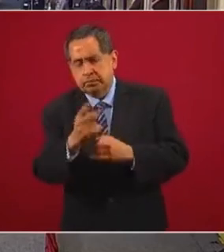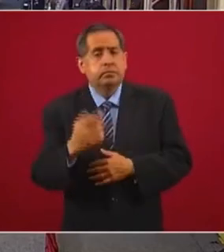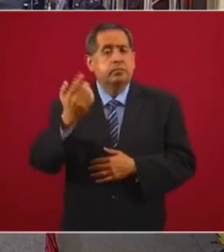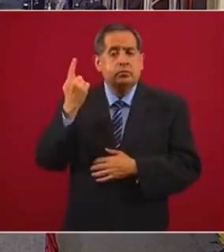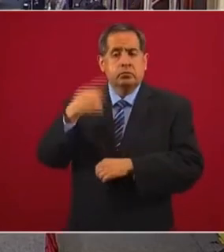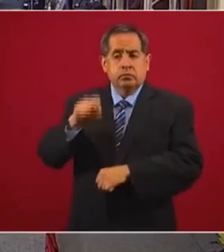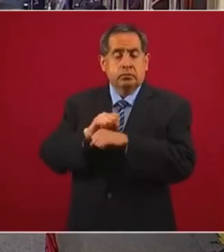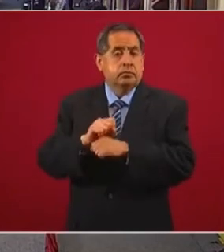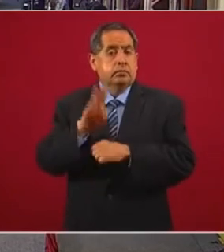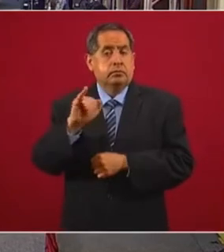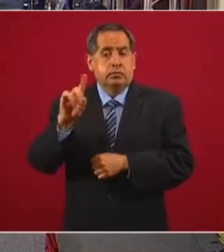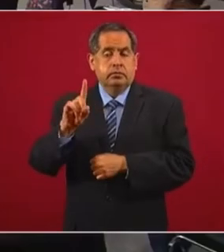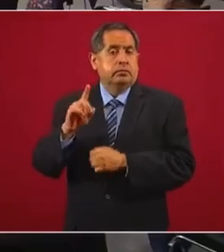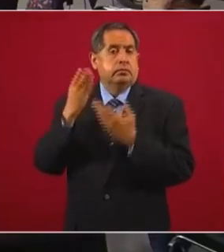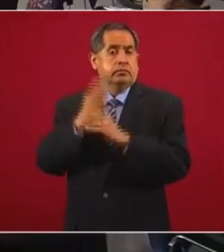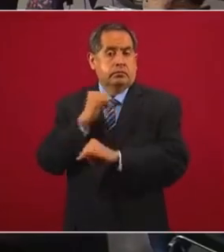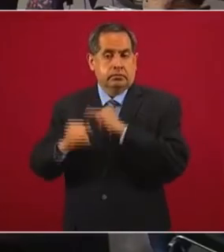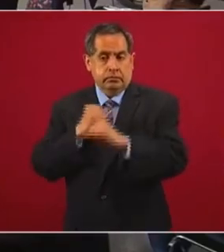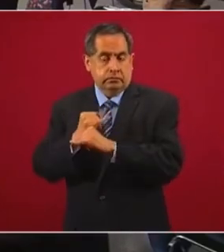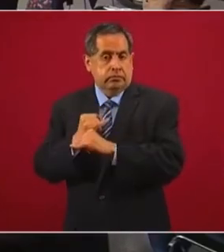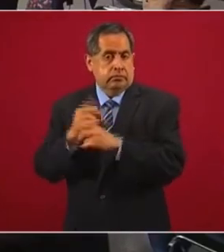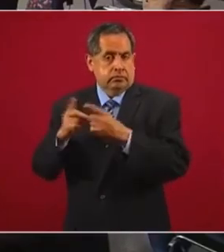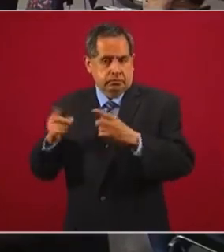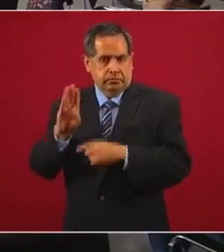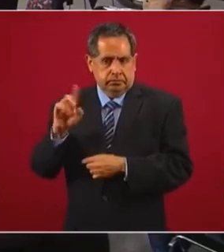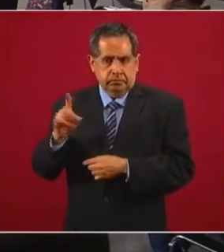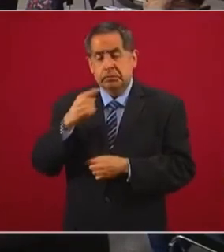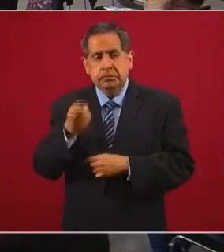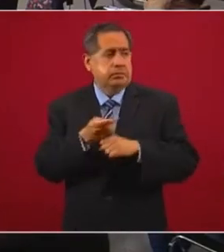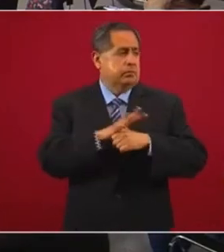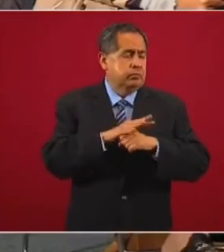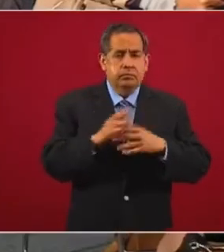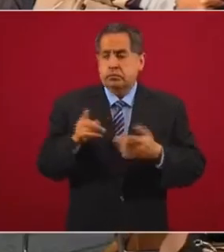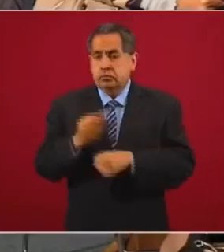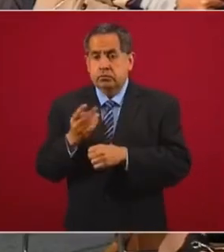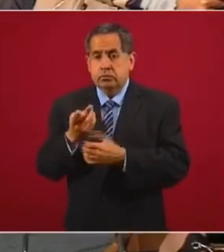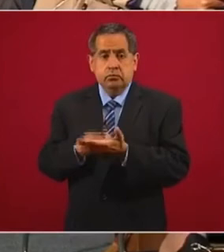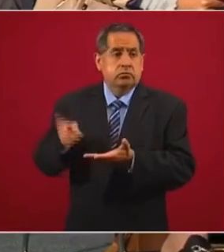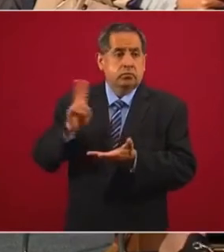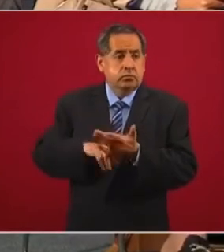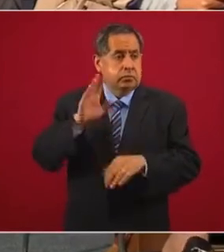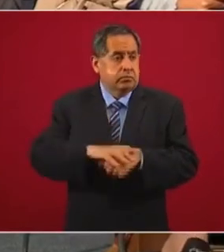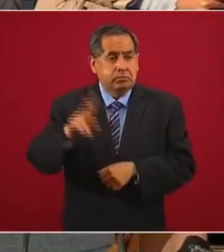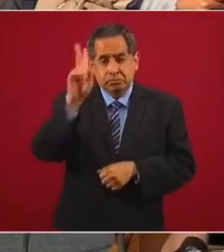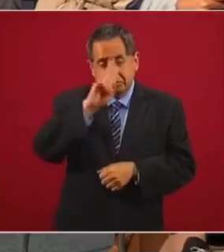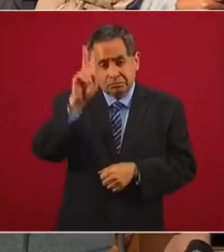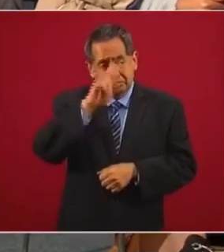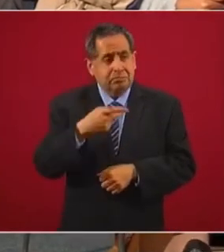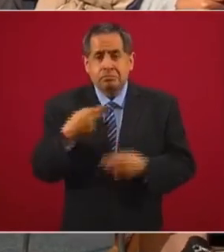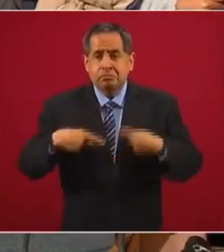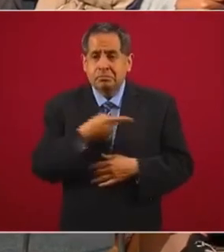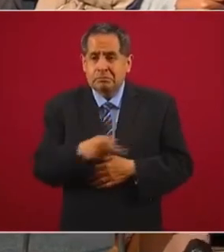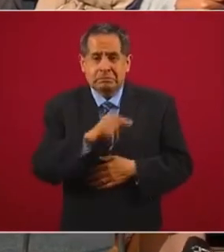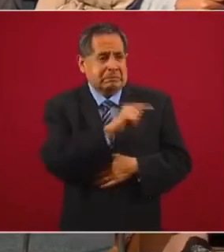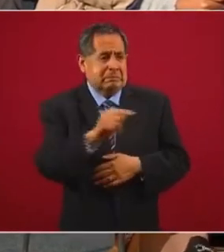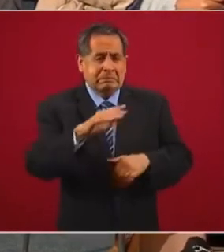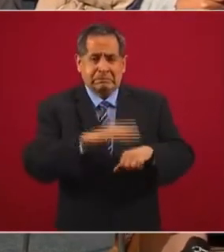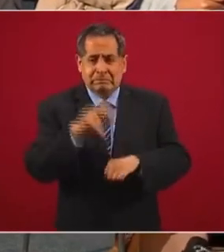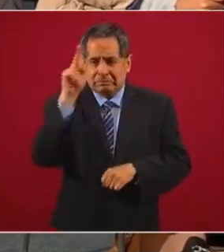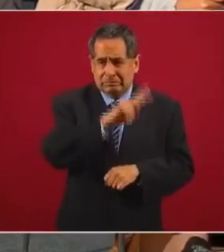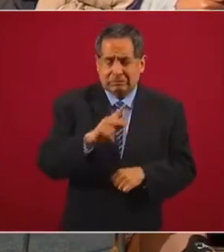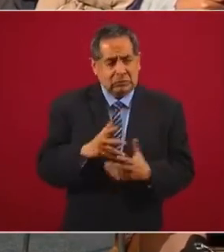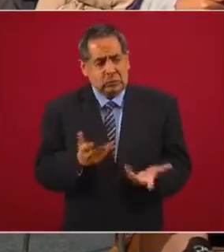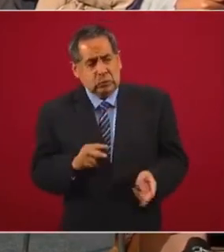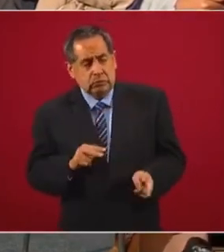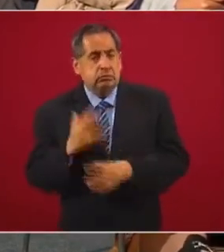La pasada el Banco Ultramaricano de Desarrollo estimó que por la pandemia de COVID se van a duplicar el número de pobres en México. ¿Cómo es el escenario de su gobierno? ¿Qué